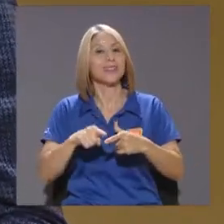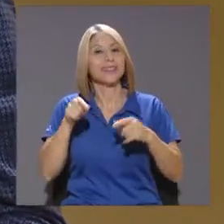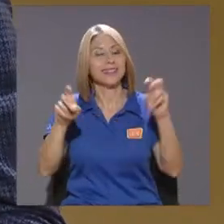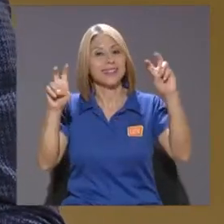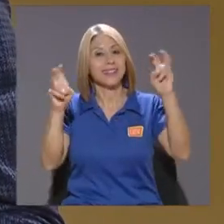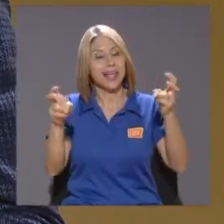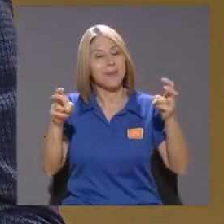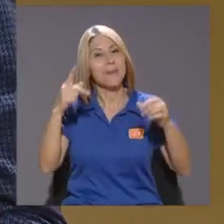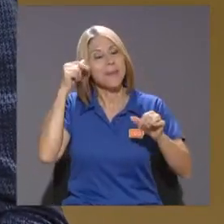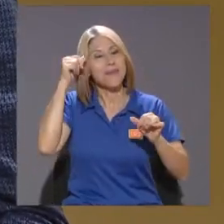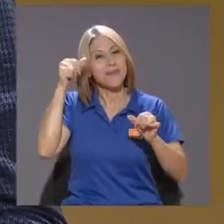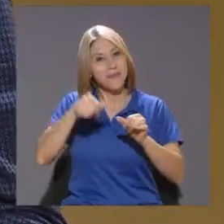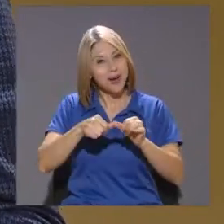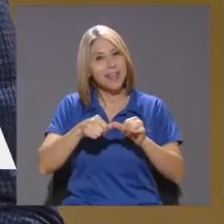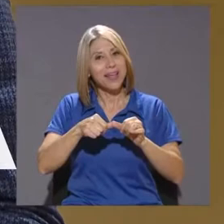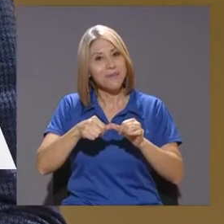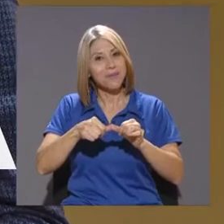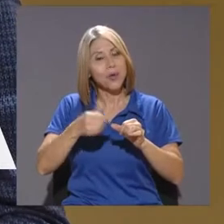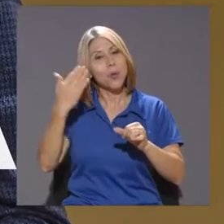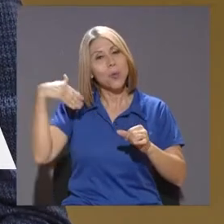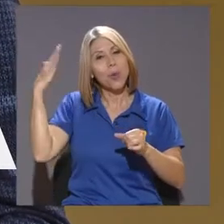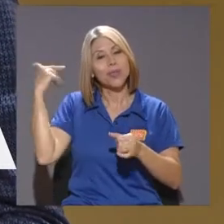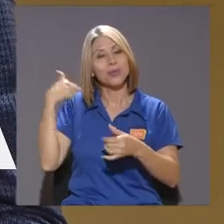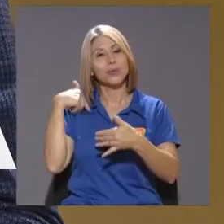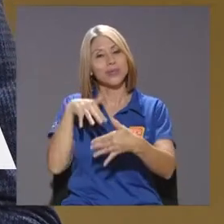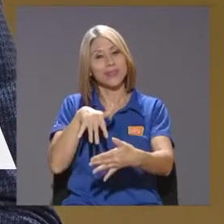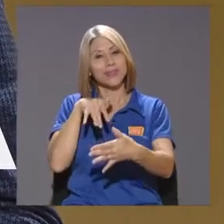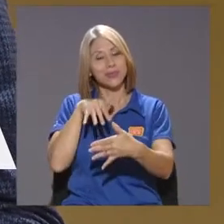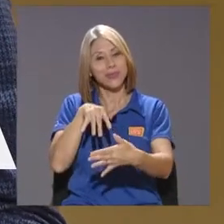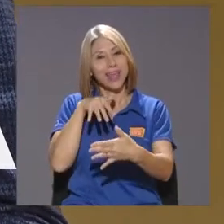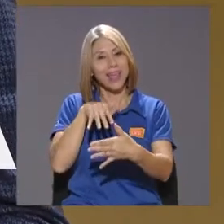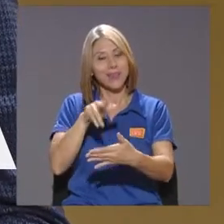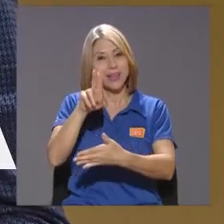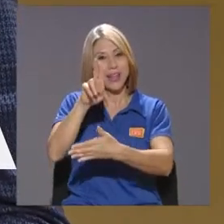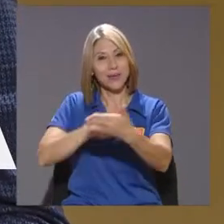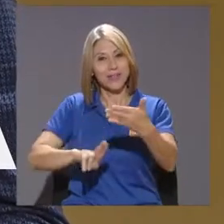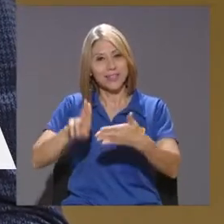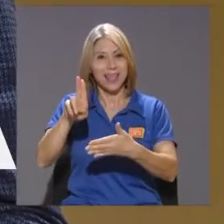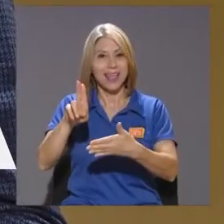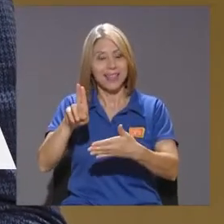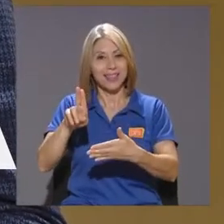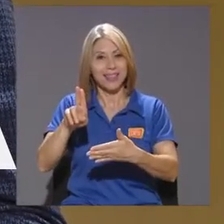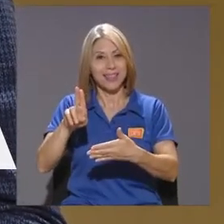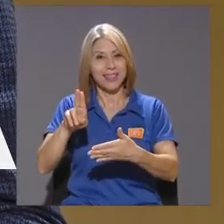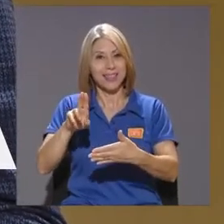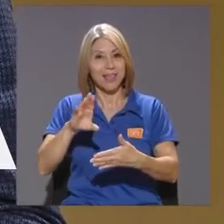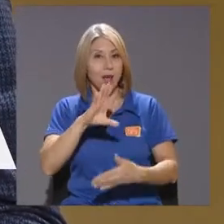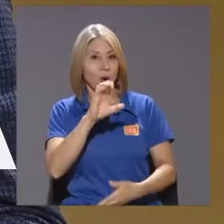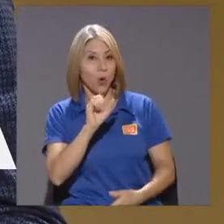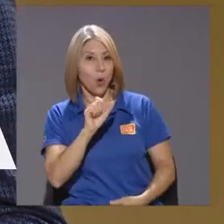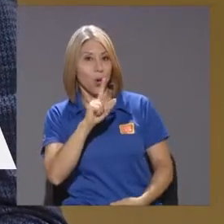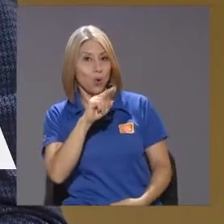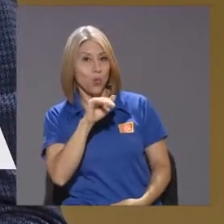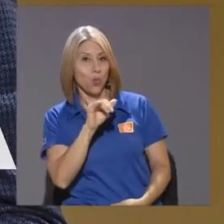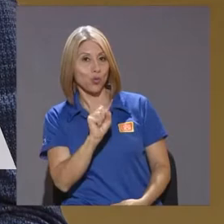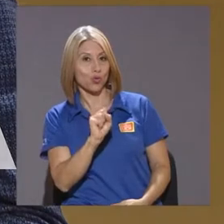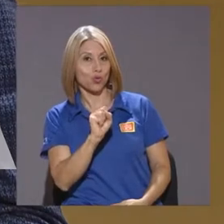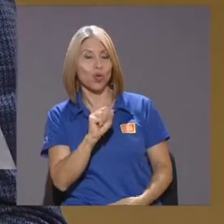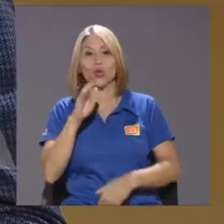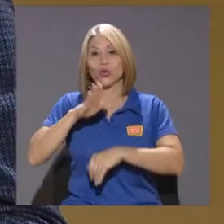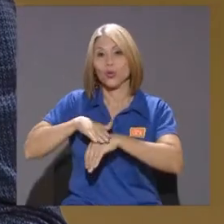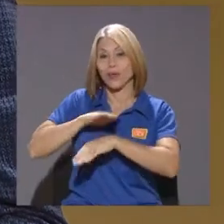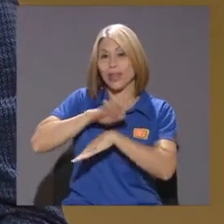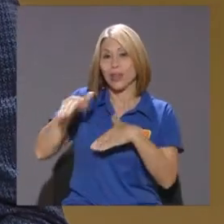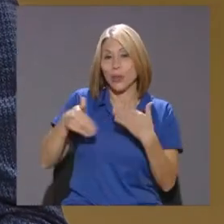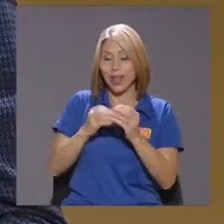tema pues me recuerda Cuando estaba estudiando yo en la universidad Acerca de todas las maravillas